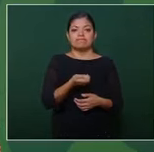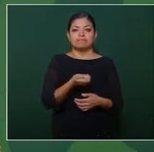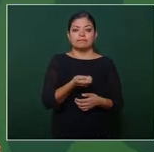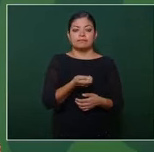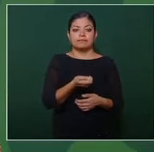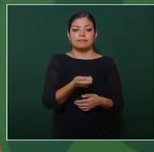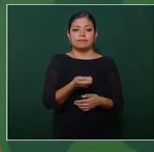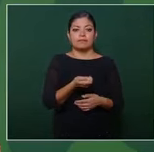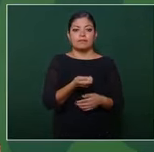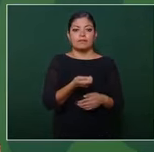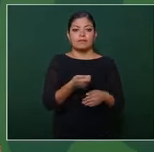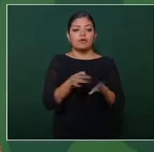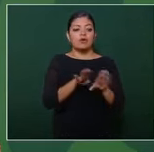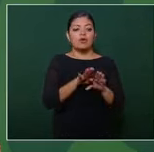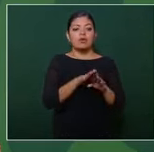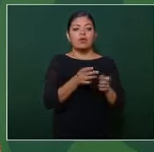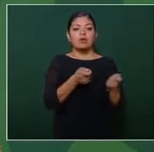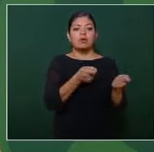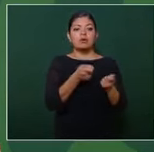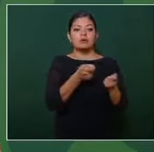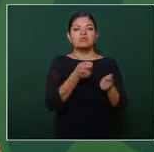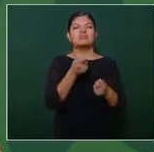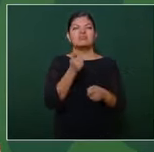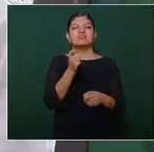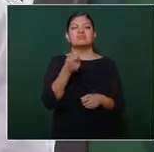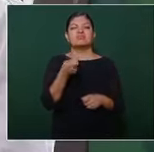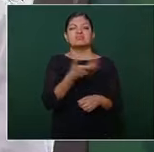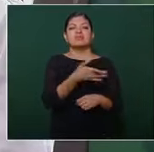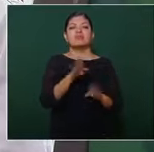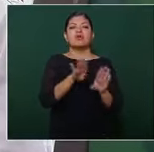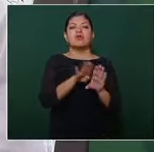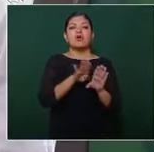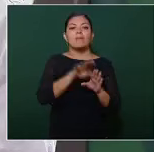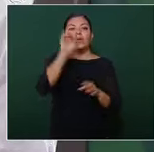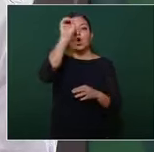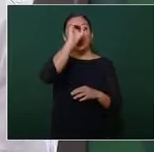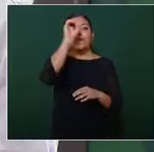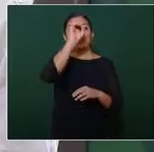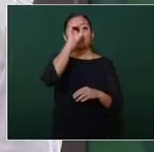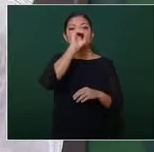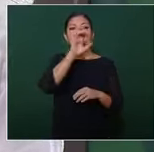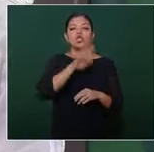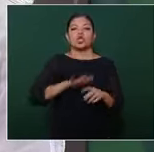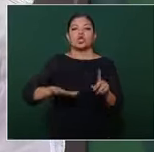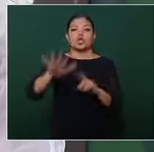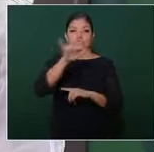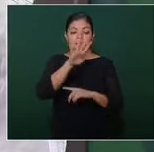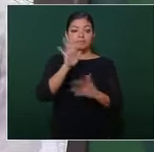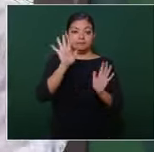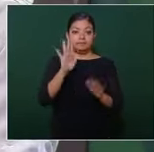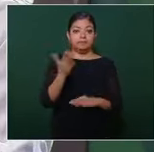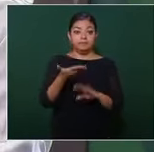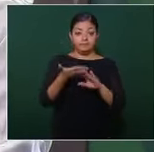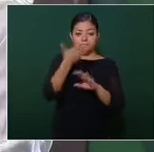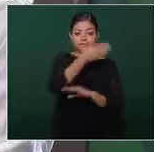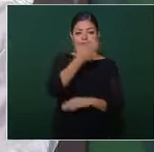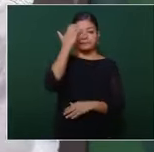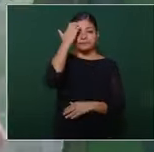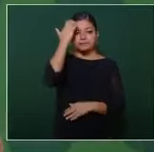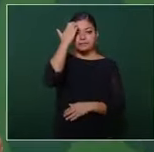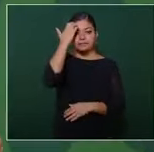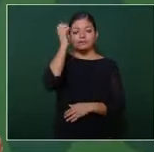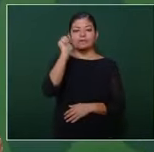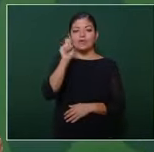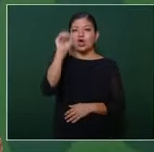lo que ahora se llama opinión pública antes se le conocía como